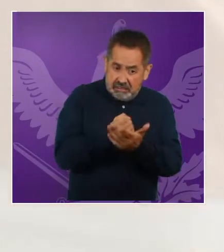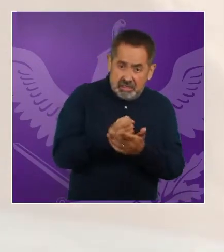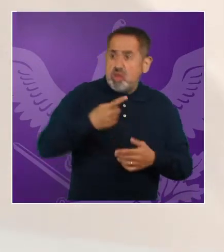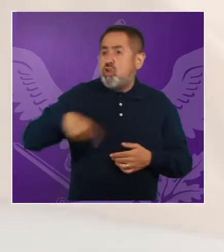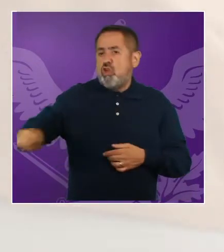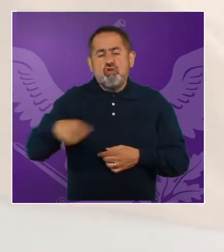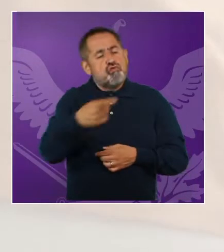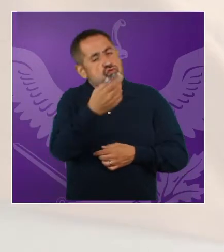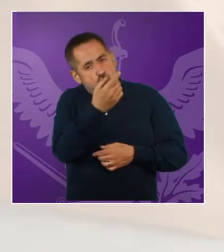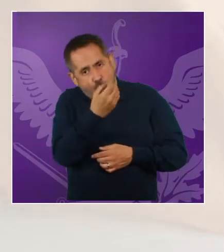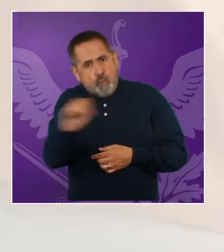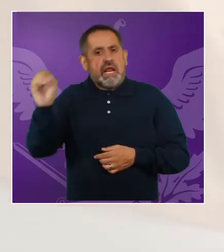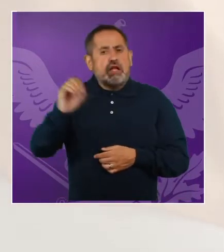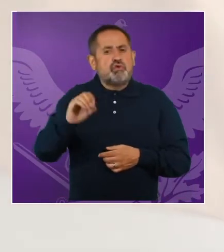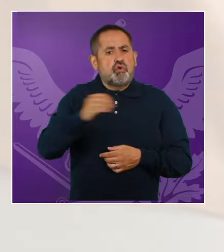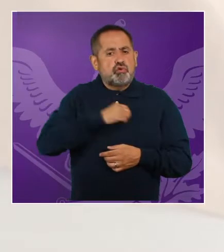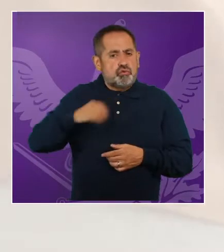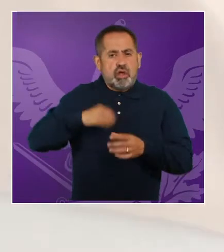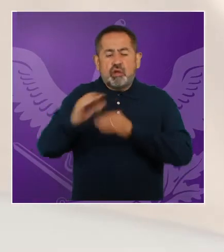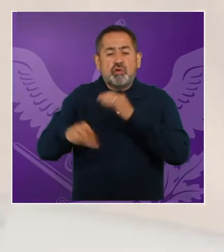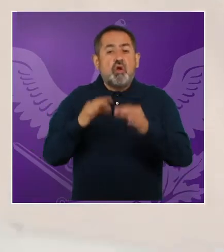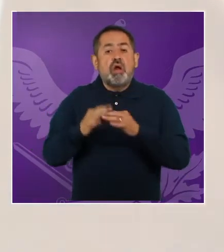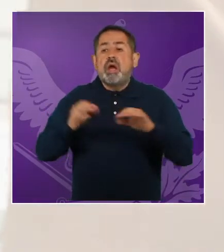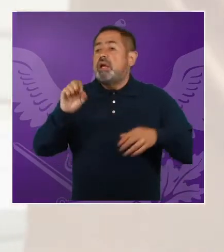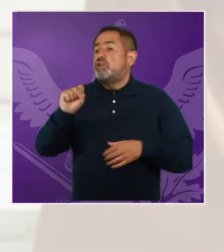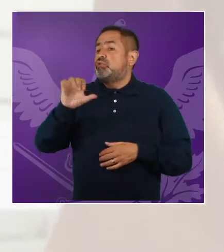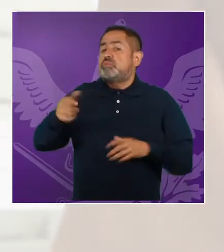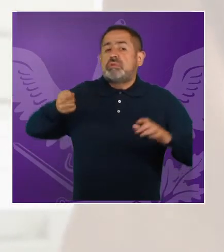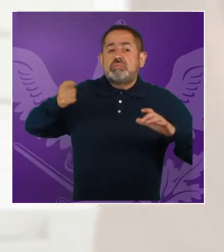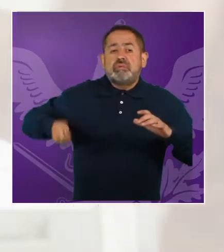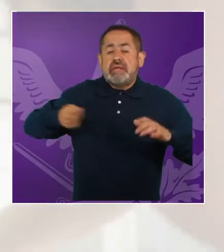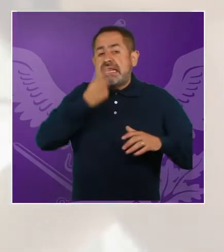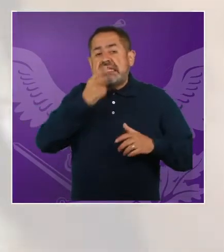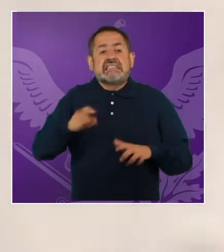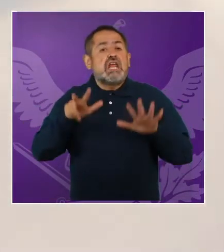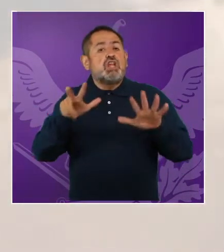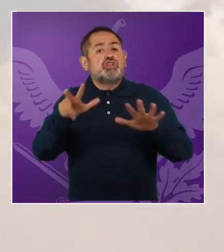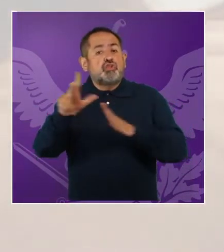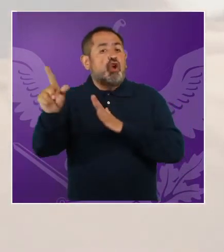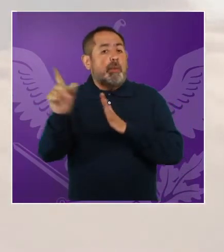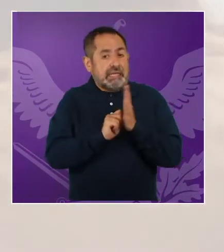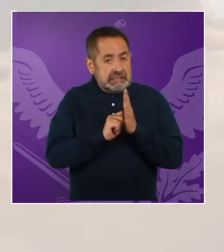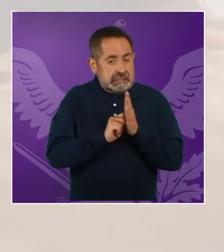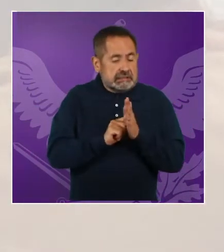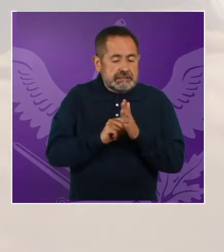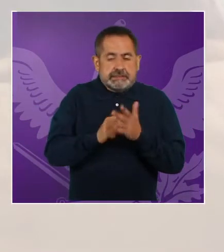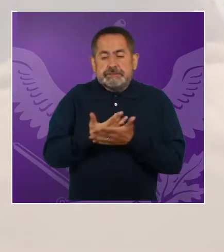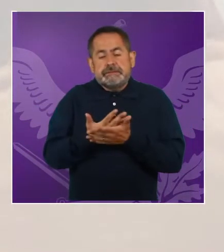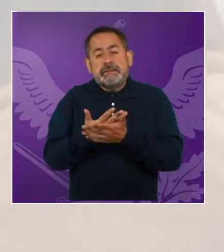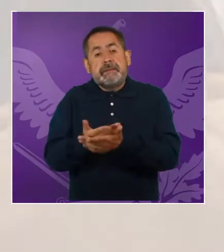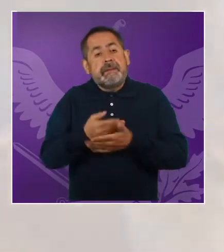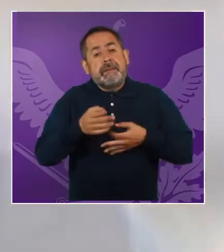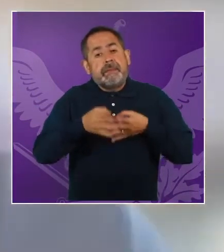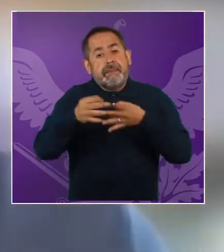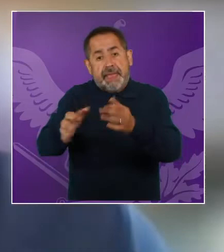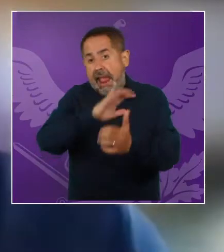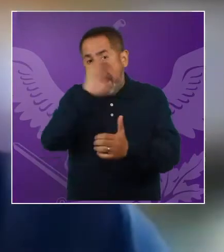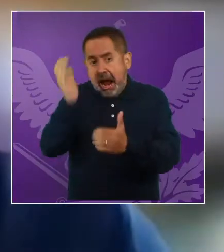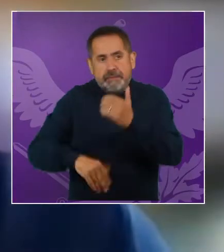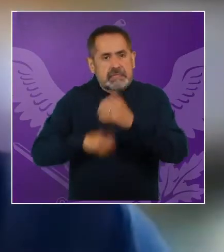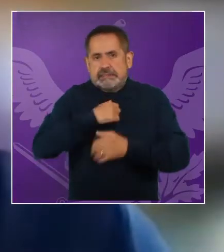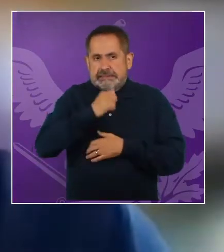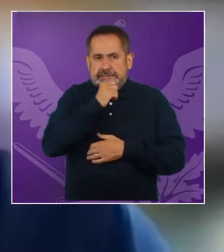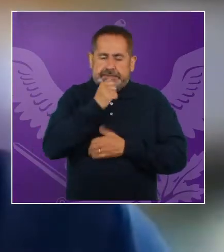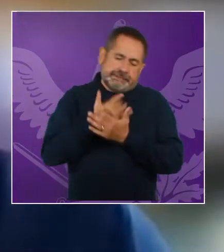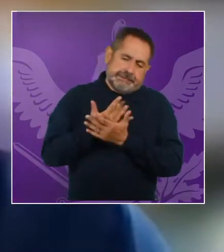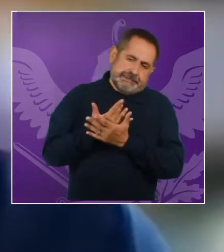obligatorio, pues el plazo que ha puesto la corte de 18 meses, todavía no,